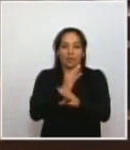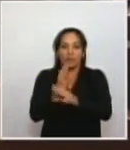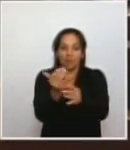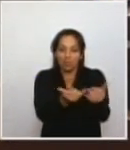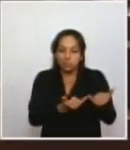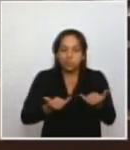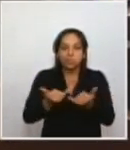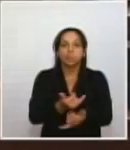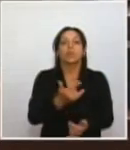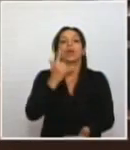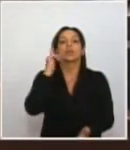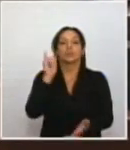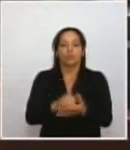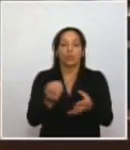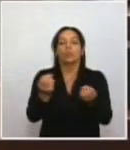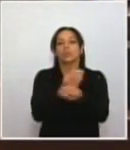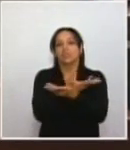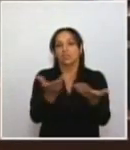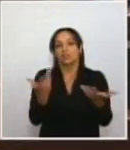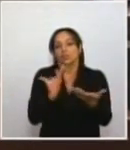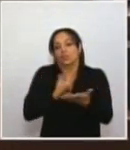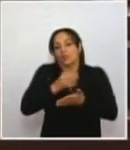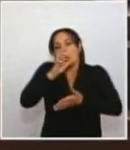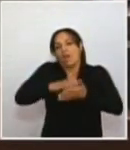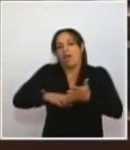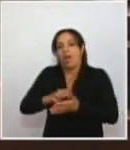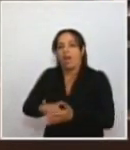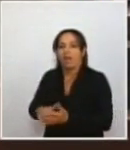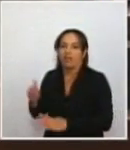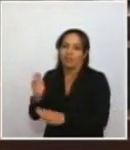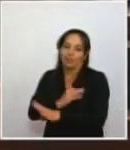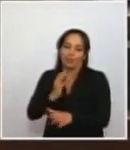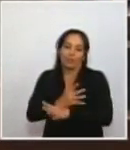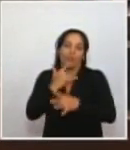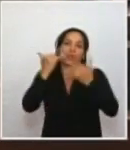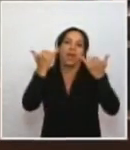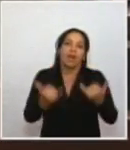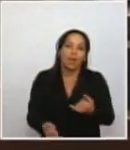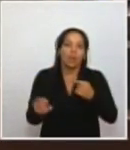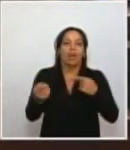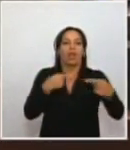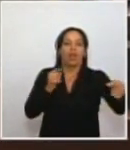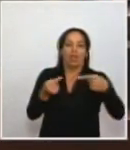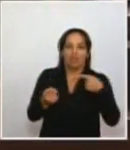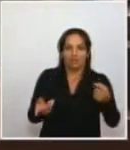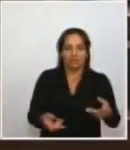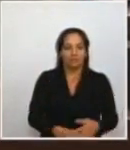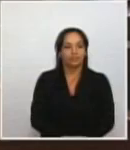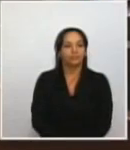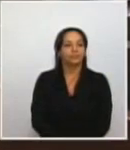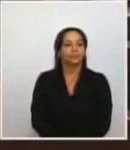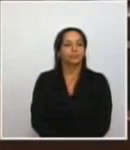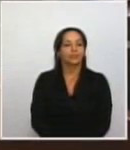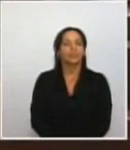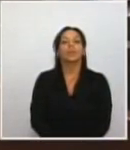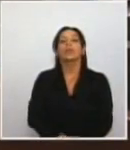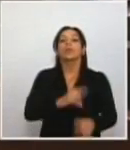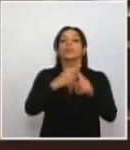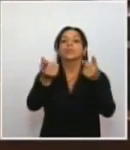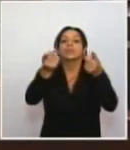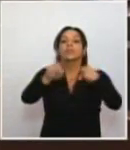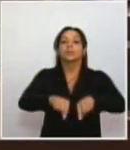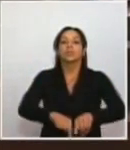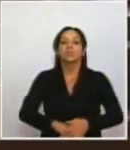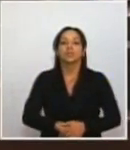muchas cosas nos habríamos evitado de lo que aquí estamos debatiendo. Pero tiene también